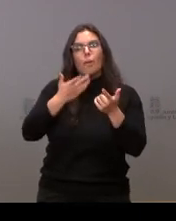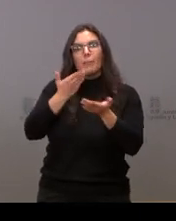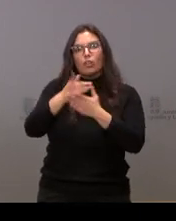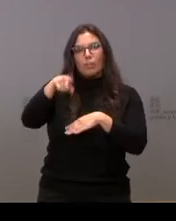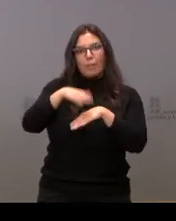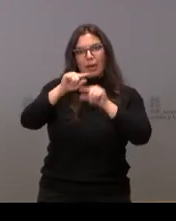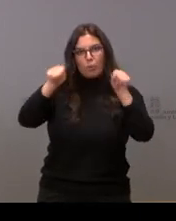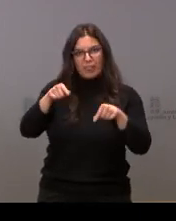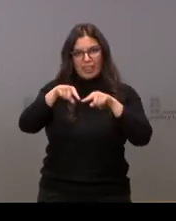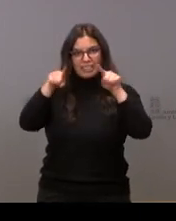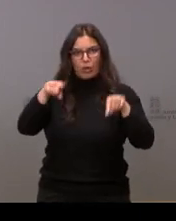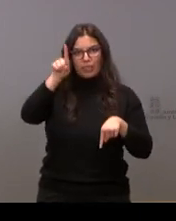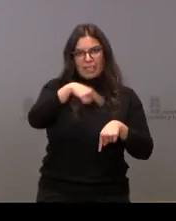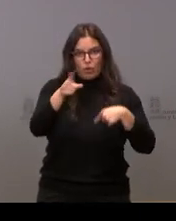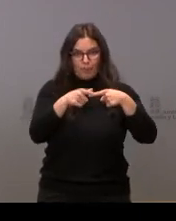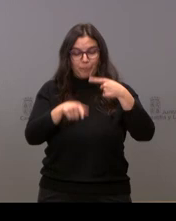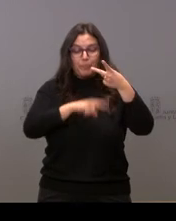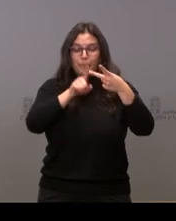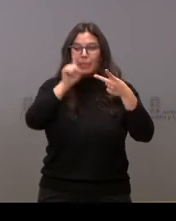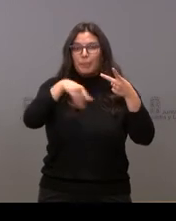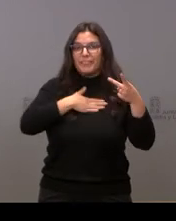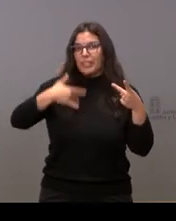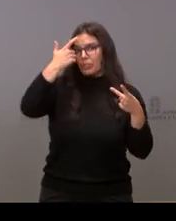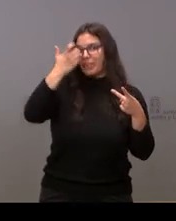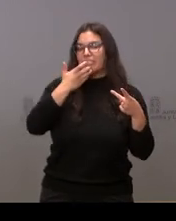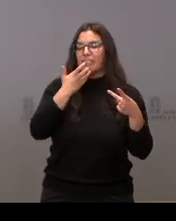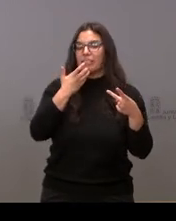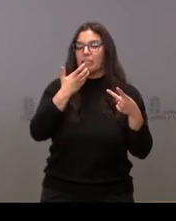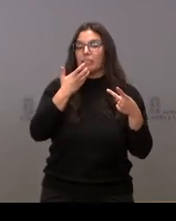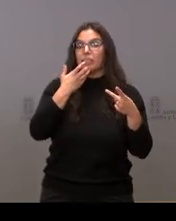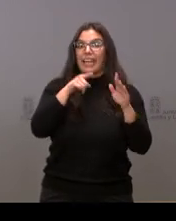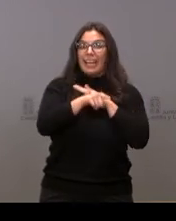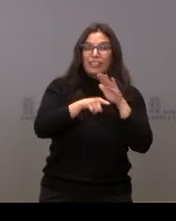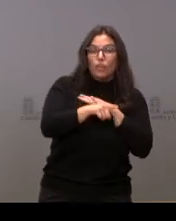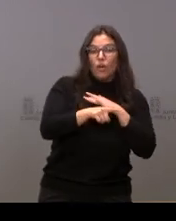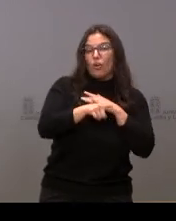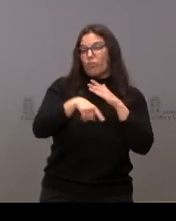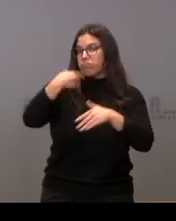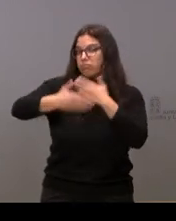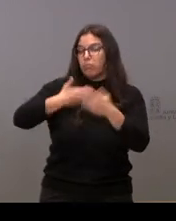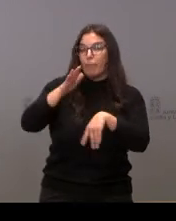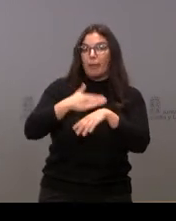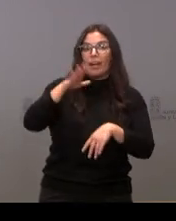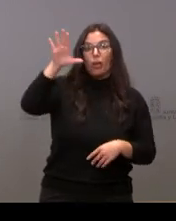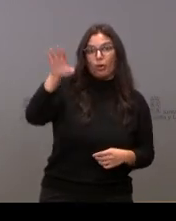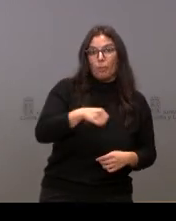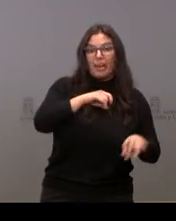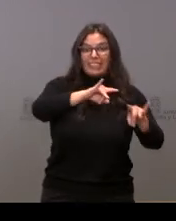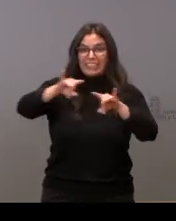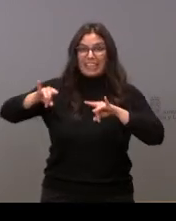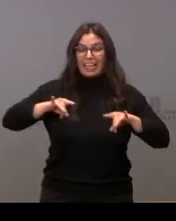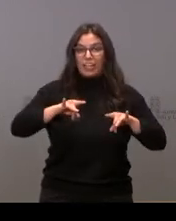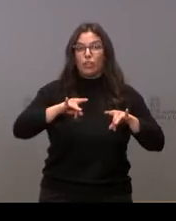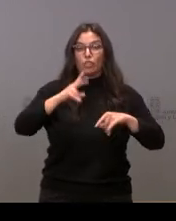También me gustaría saber si se ha avanzado algo en los trámites o las gestiones para la adquisición de los terrenos para